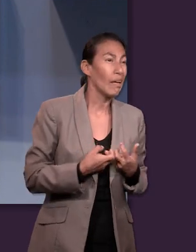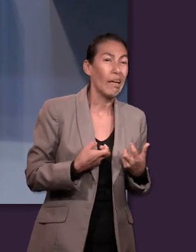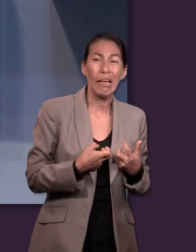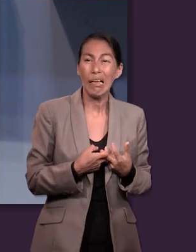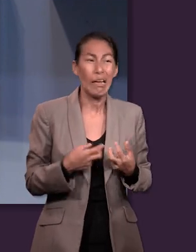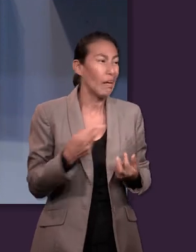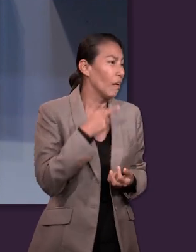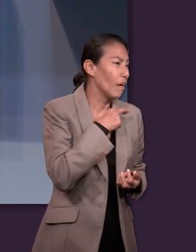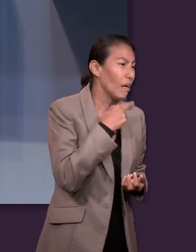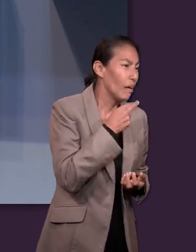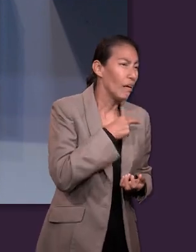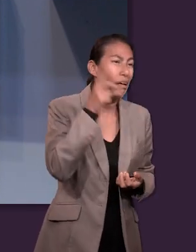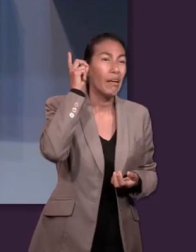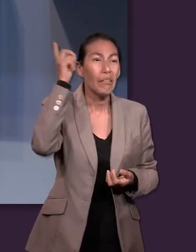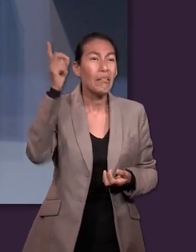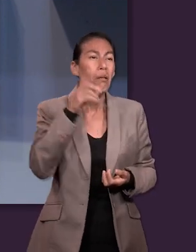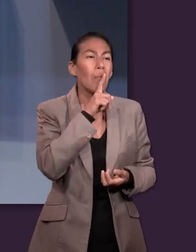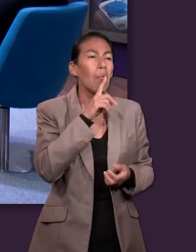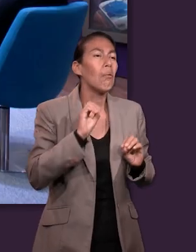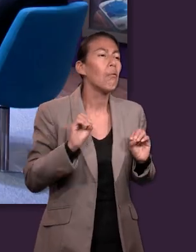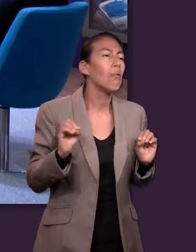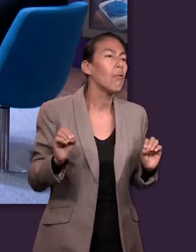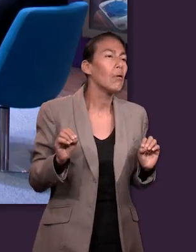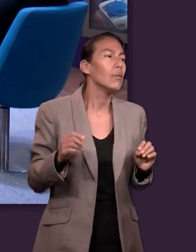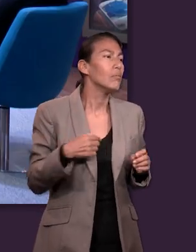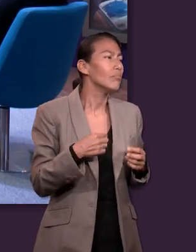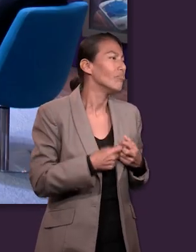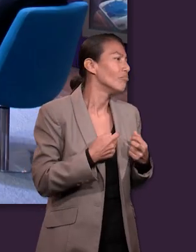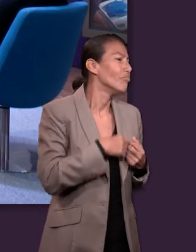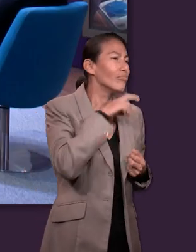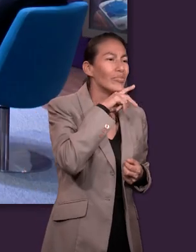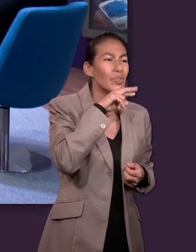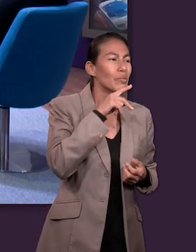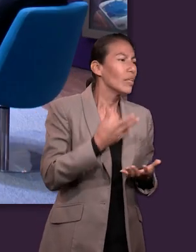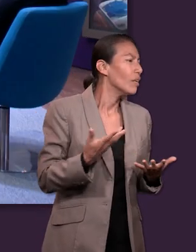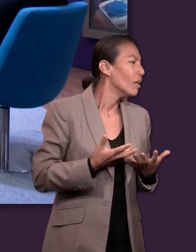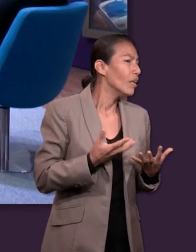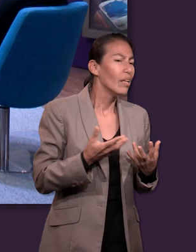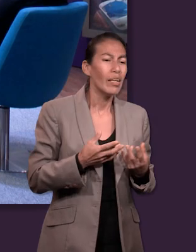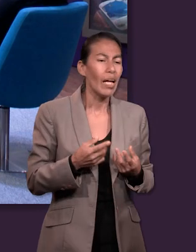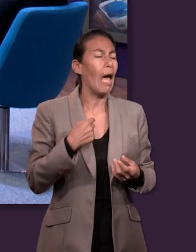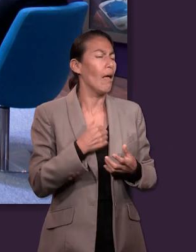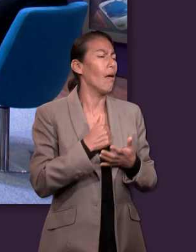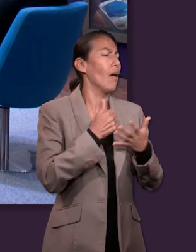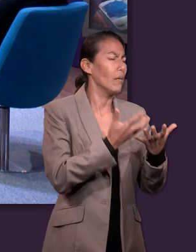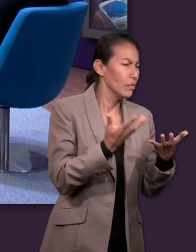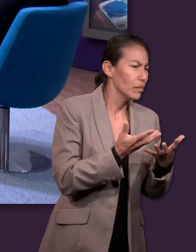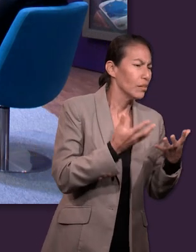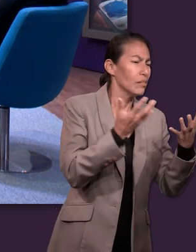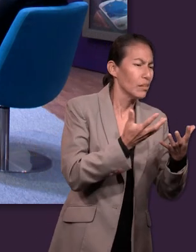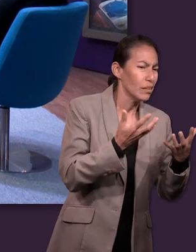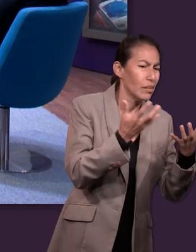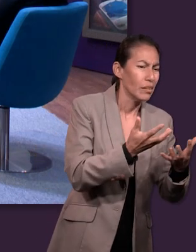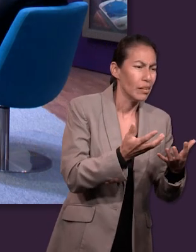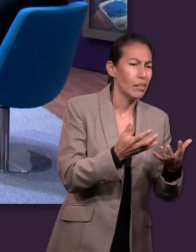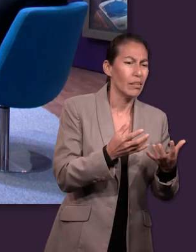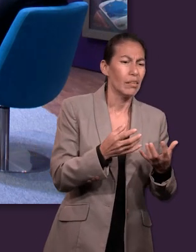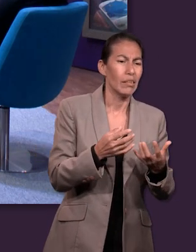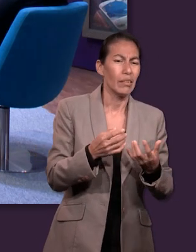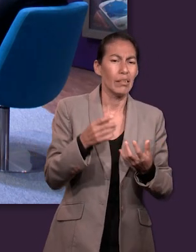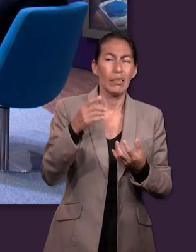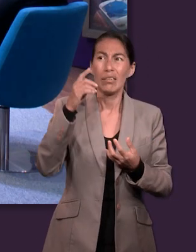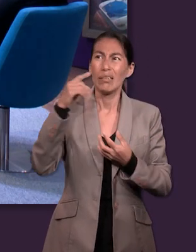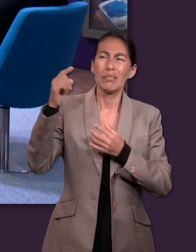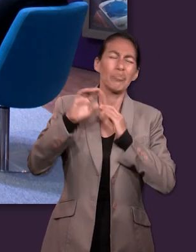ayudando, me contesta, no me contesta, está guardando silencio, todas esas circunstancias son las que nos hacen a nosotros estar aprensivos,